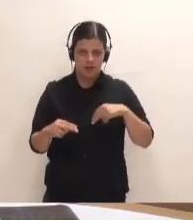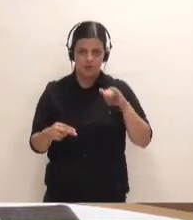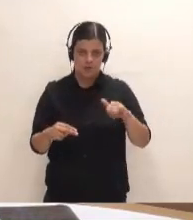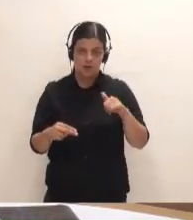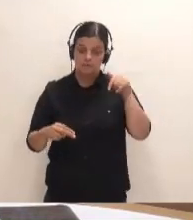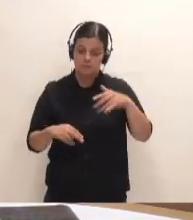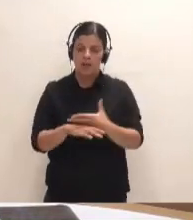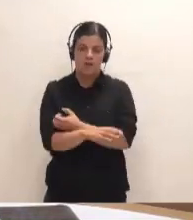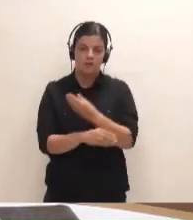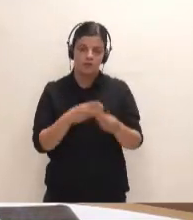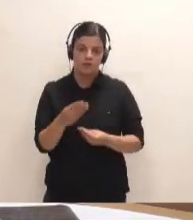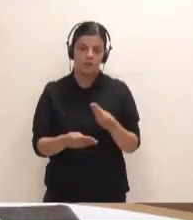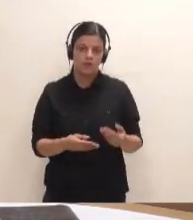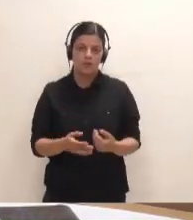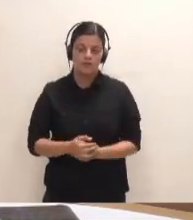este Cabildo.